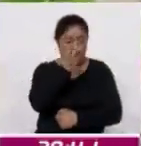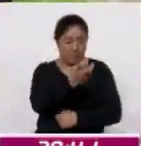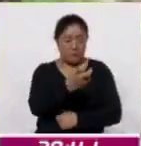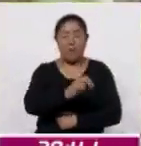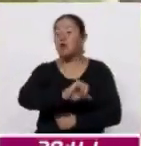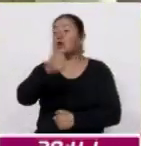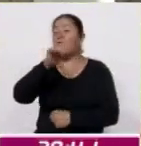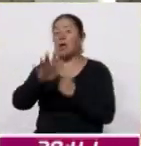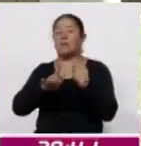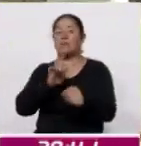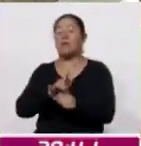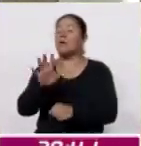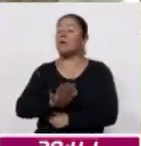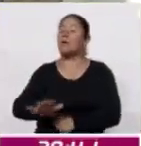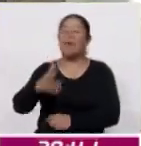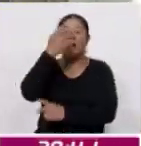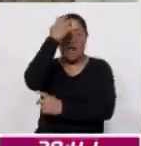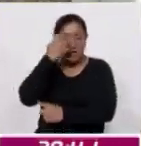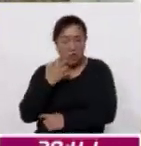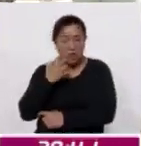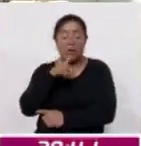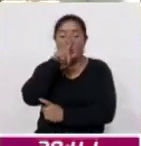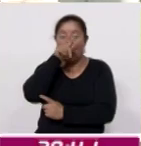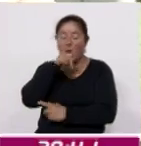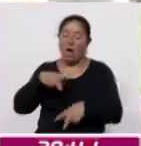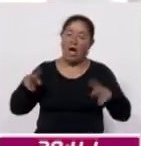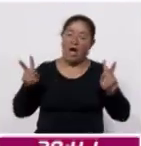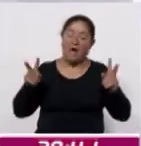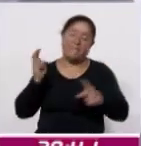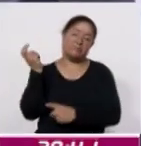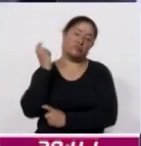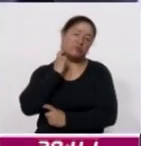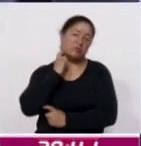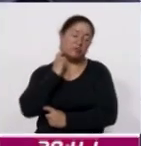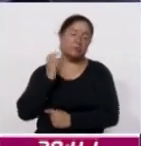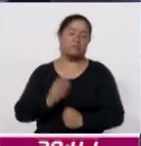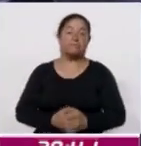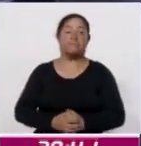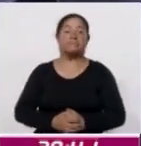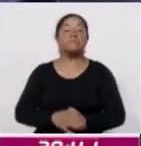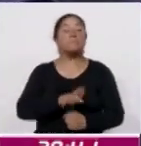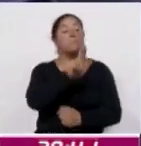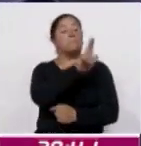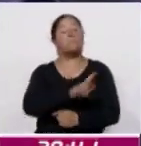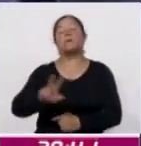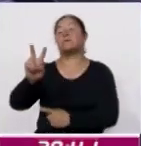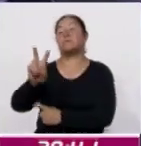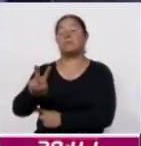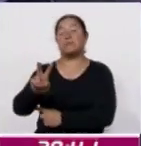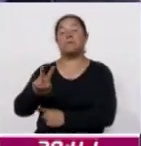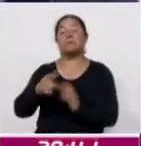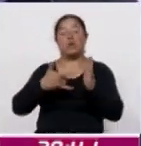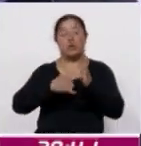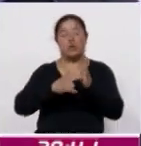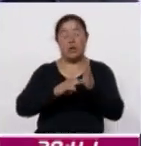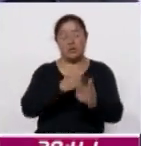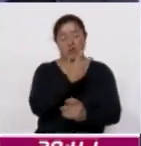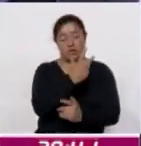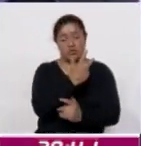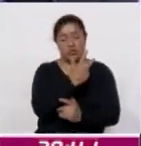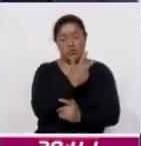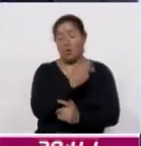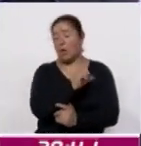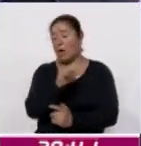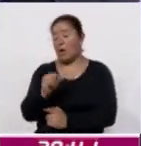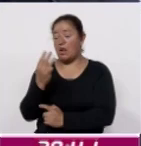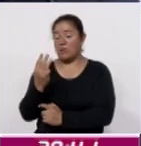la fauna silvestre, desde leones, aves y murciélagos. De martes a viernes, con un horario de 8 a 3